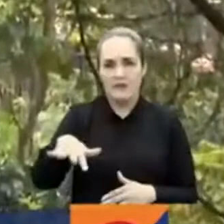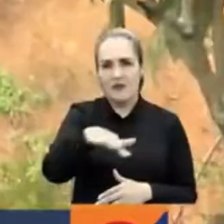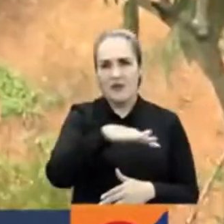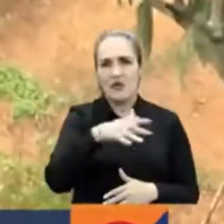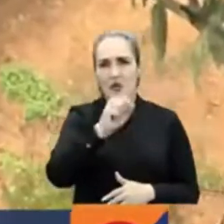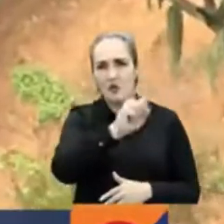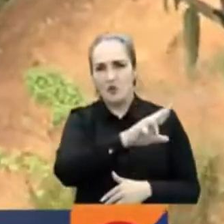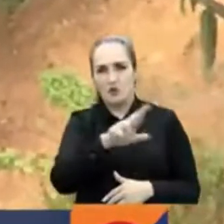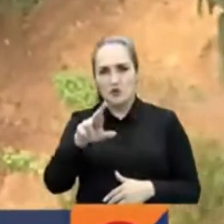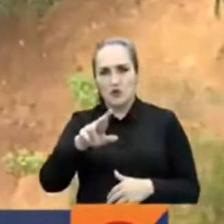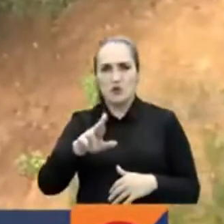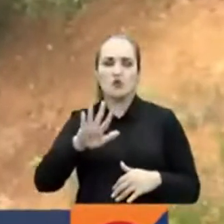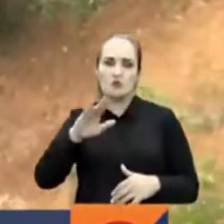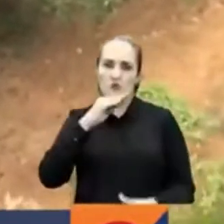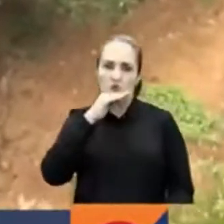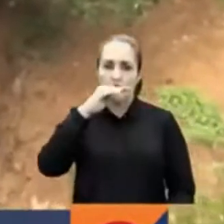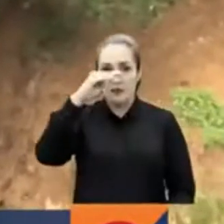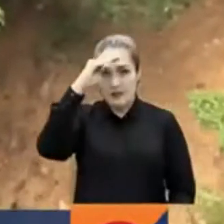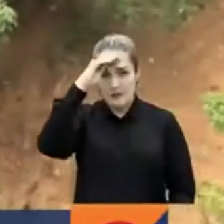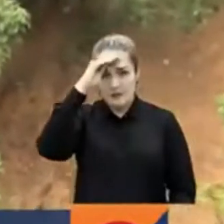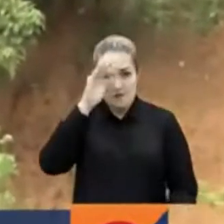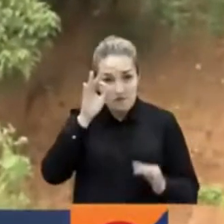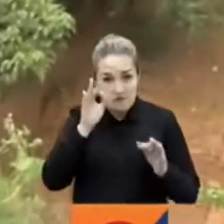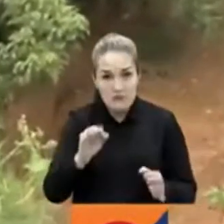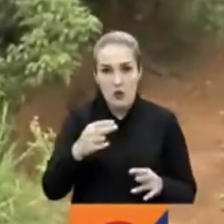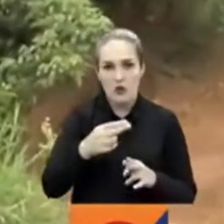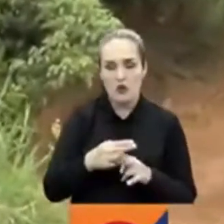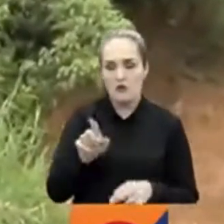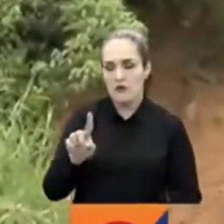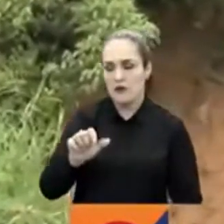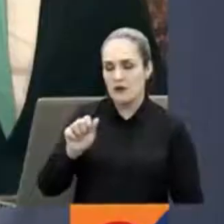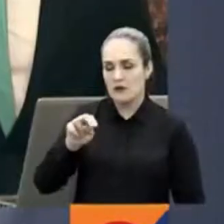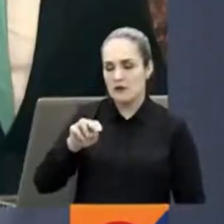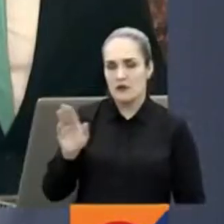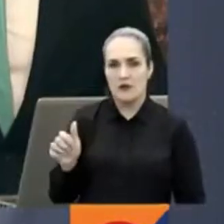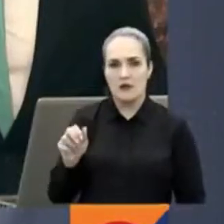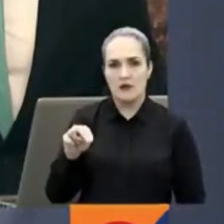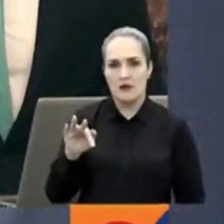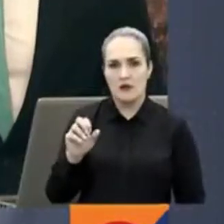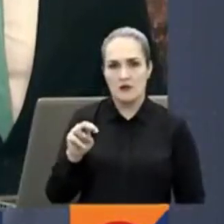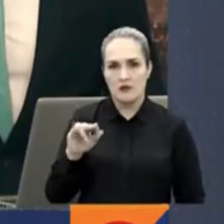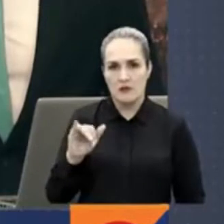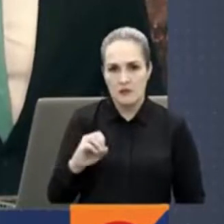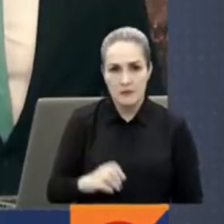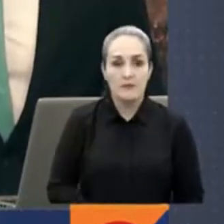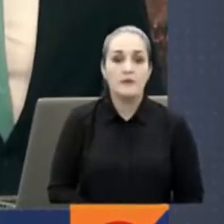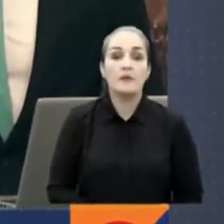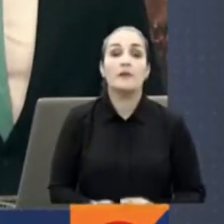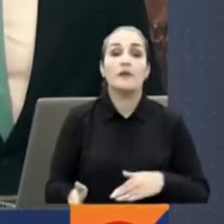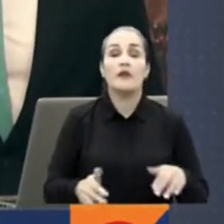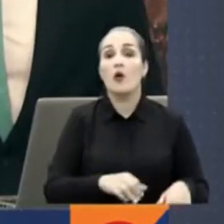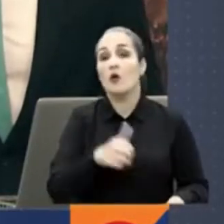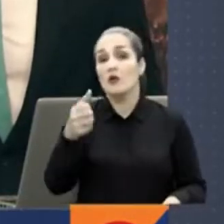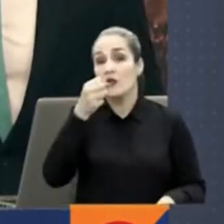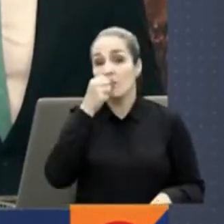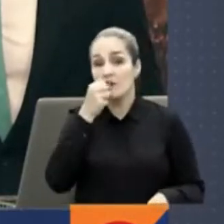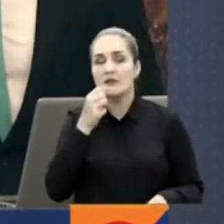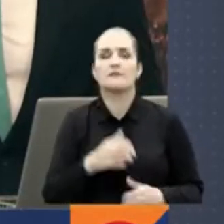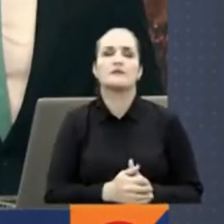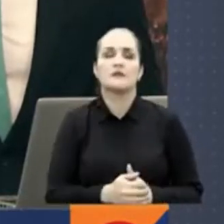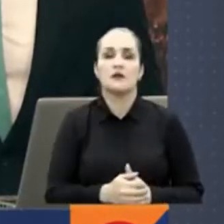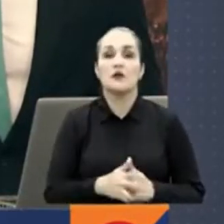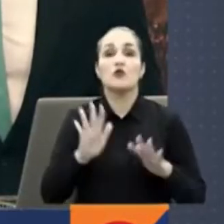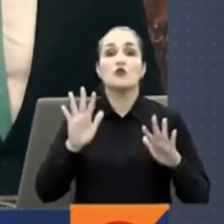del sur de la ciudad de Medellín, exactamente San Antonio de Prado. Más noticias de las regiones. Corte Constitucional